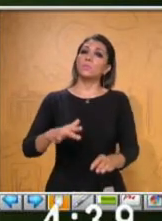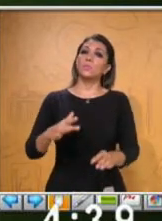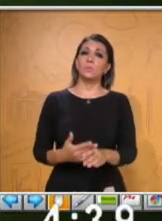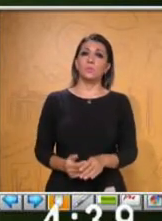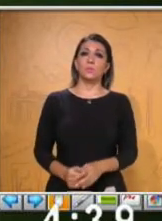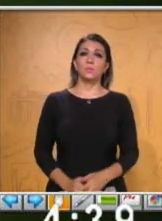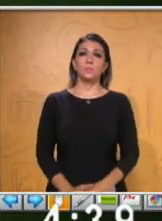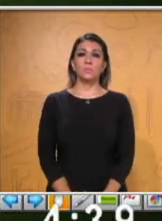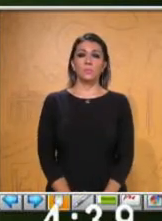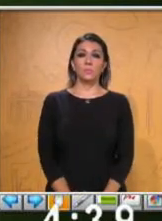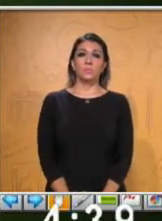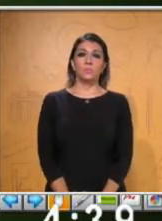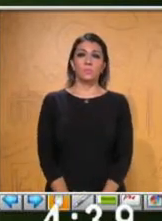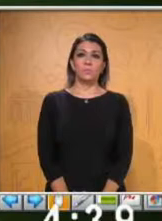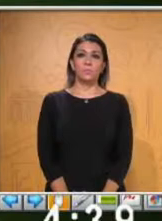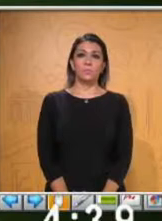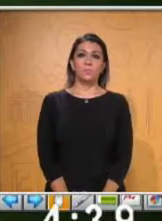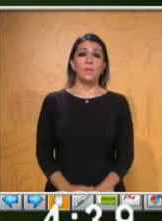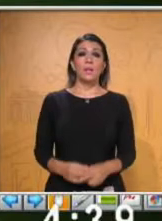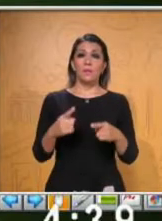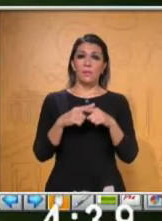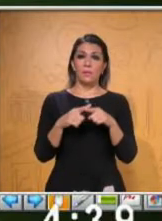have influenced communication around the world.